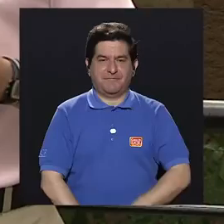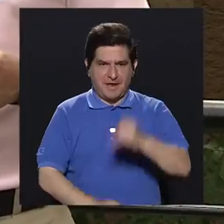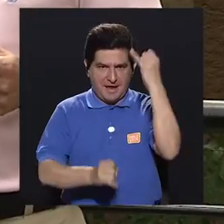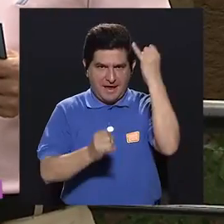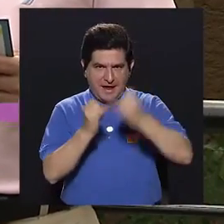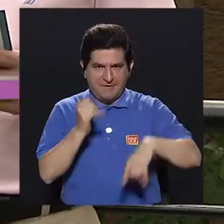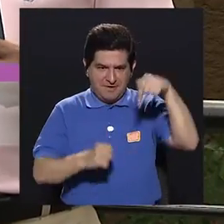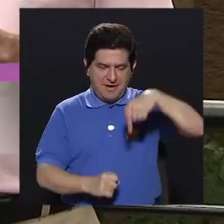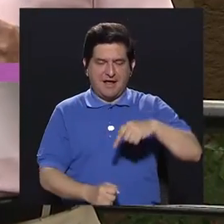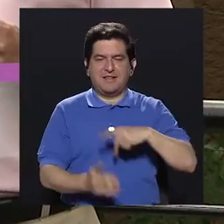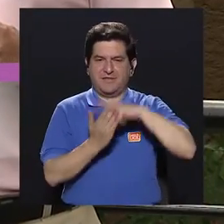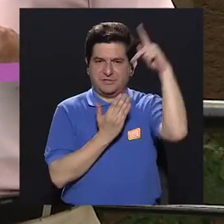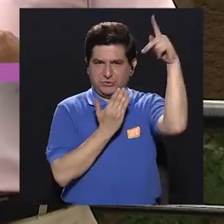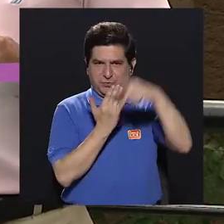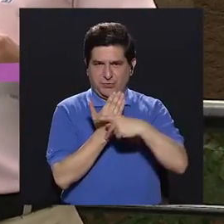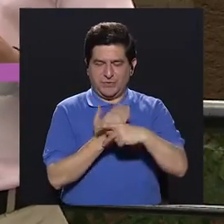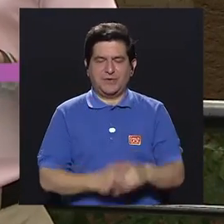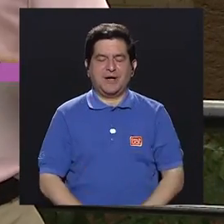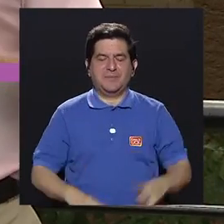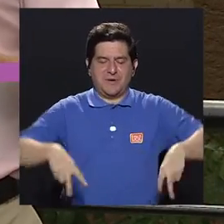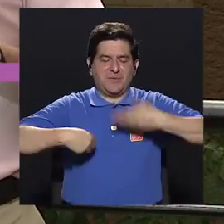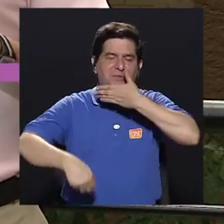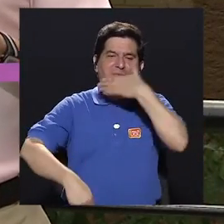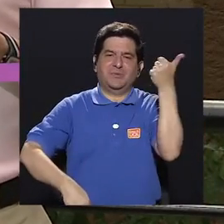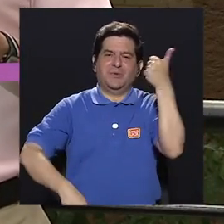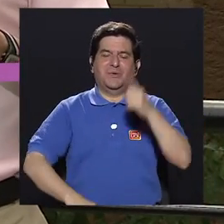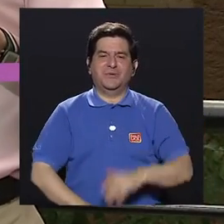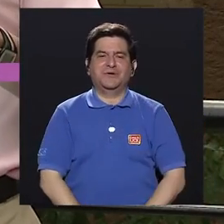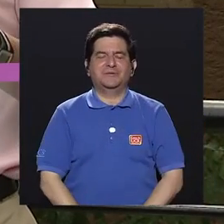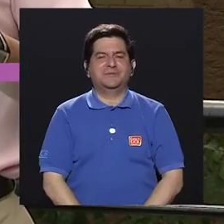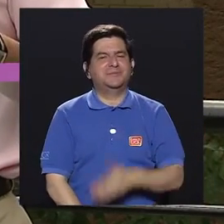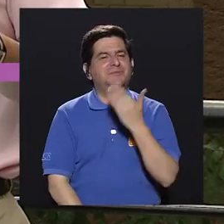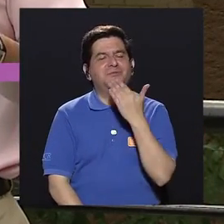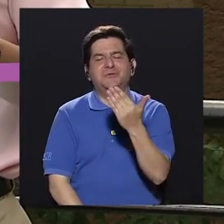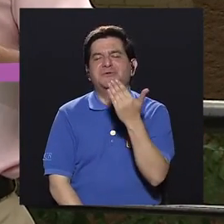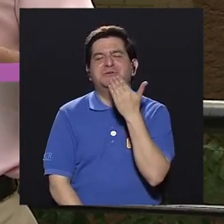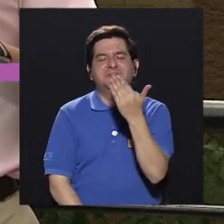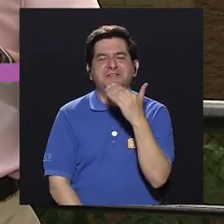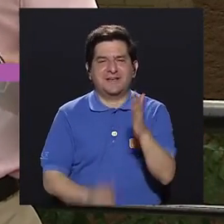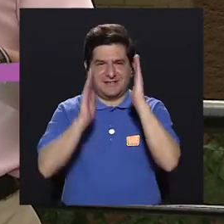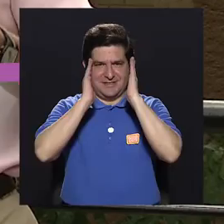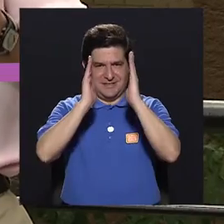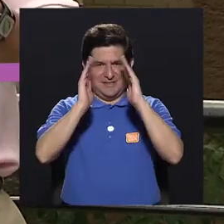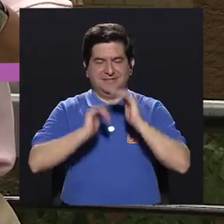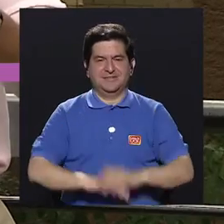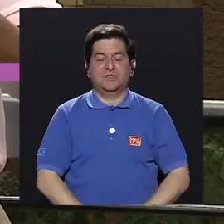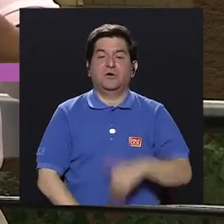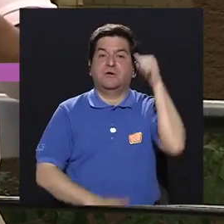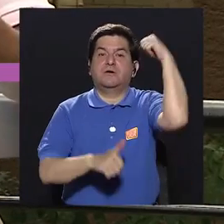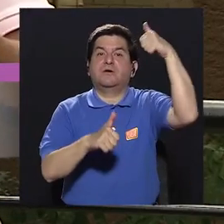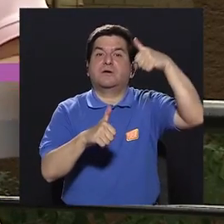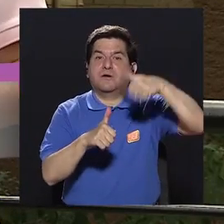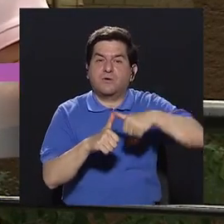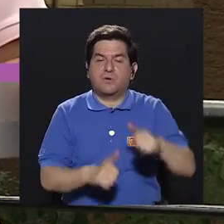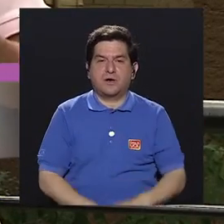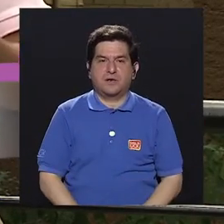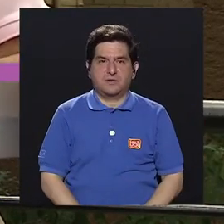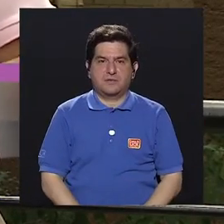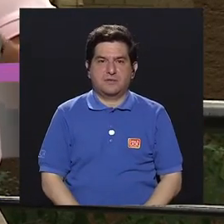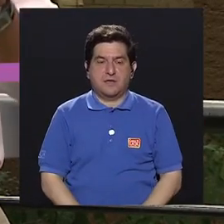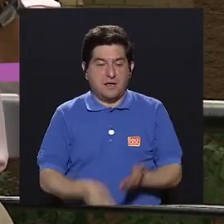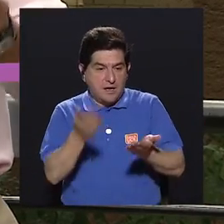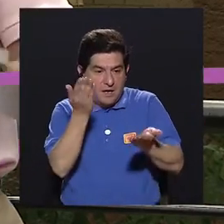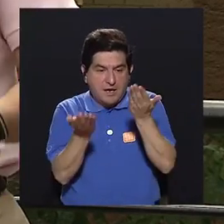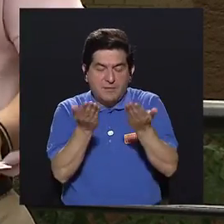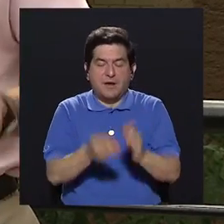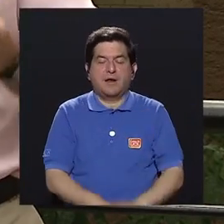Llegamos al final de esta edición del programa Vivir Mejor. Muchísimas gracias por su atención. Y recuerde que el balance